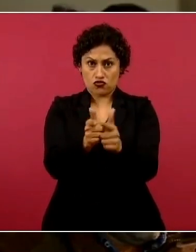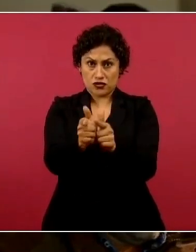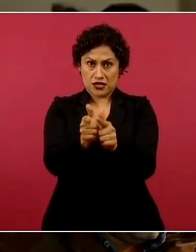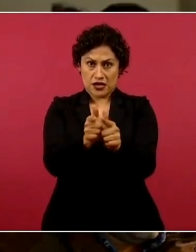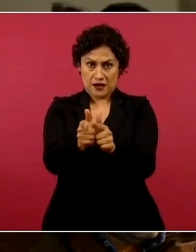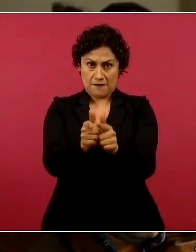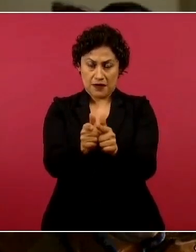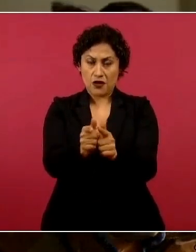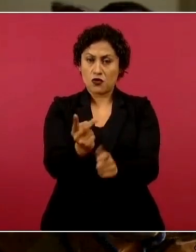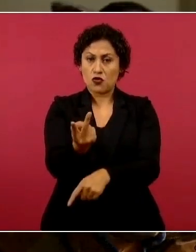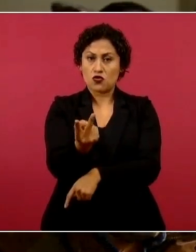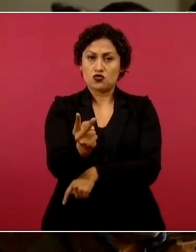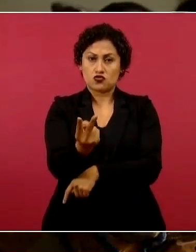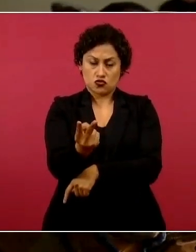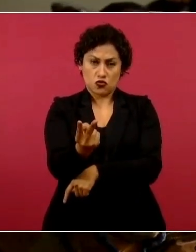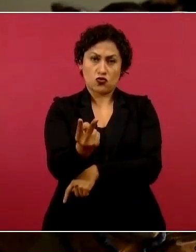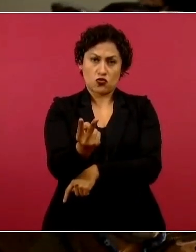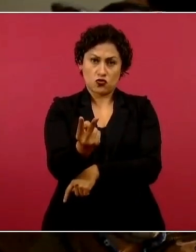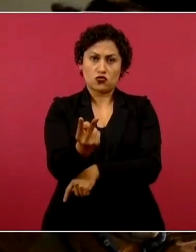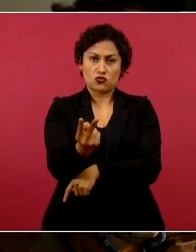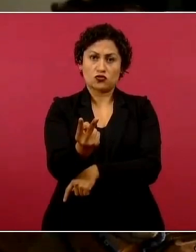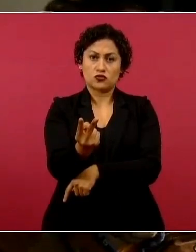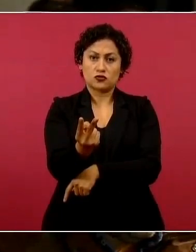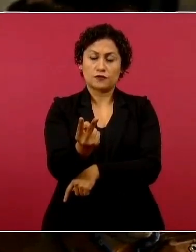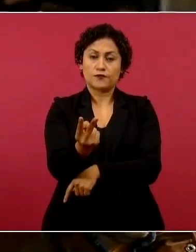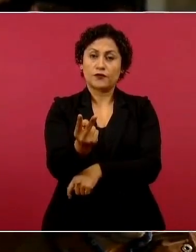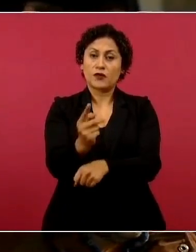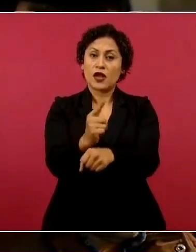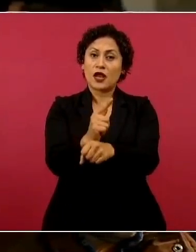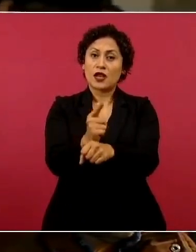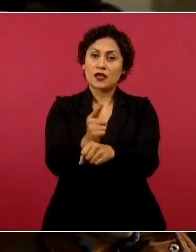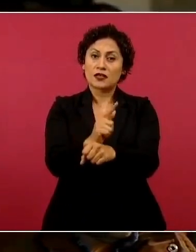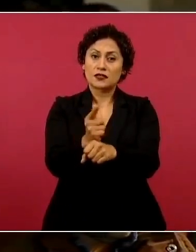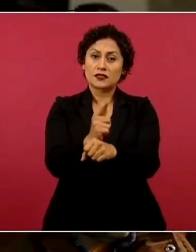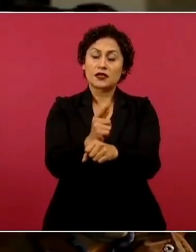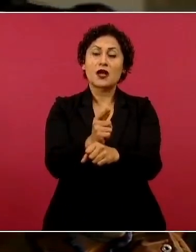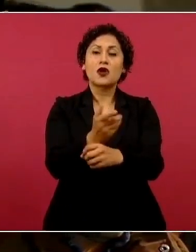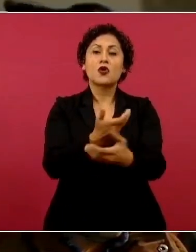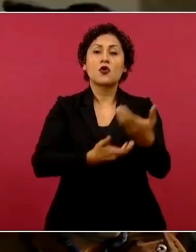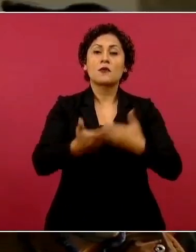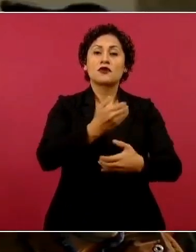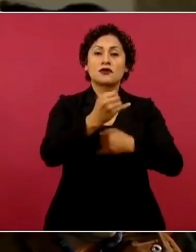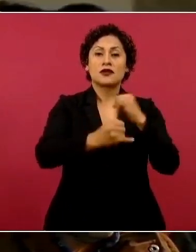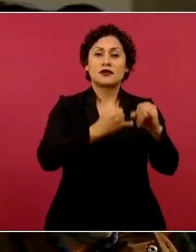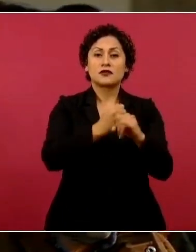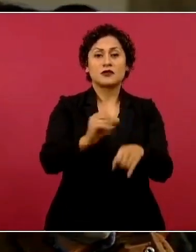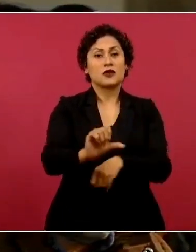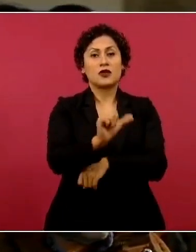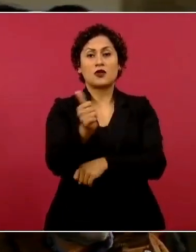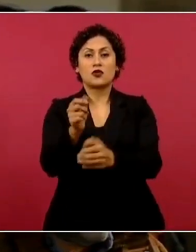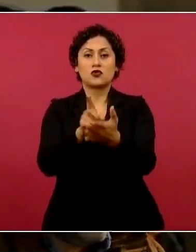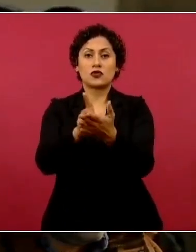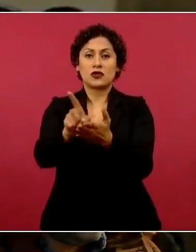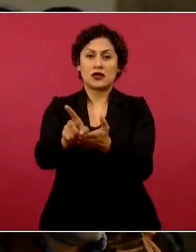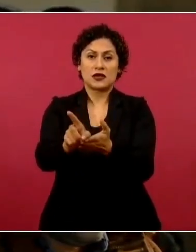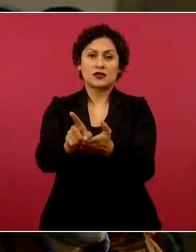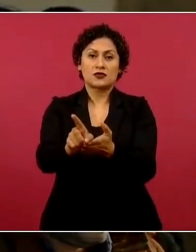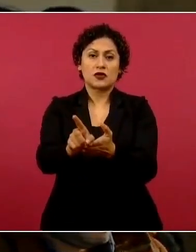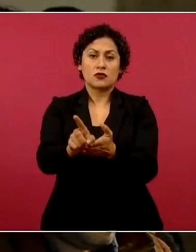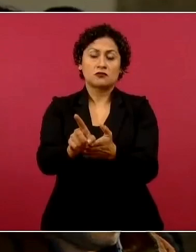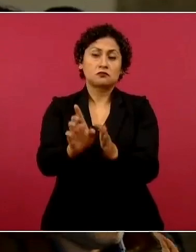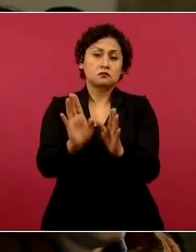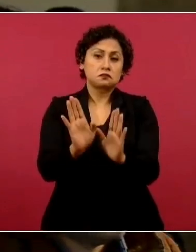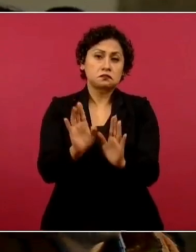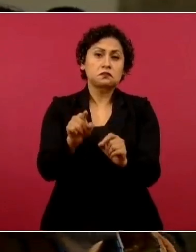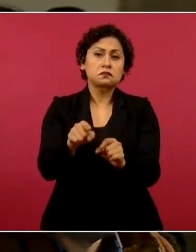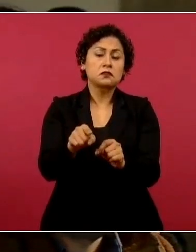hermanos, son licenciados, uno en comercio internacional, el otro en derecho. Y tienen un choque, una reflicción de